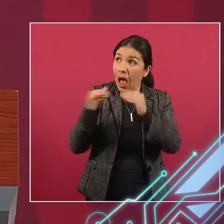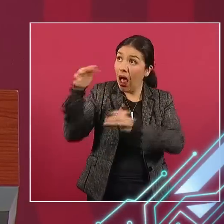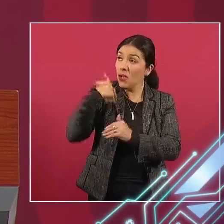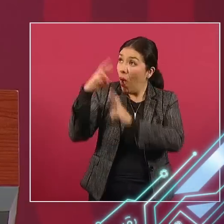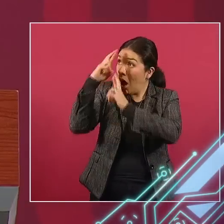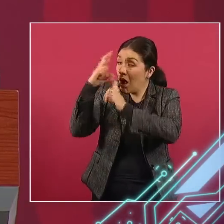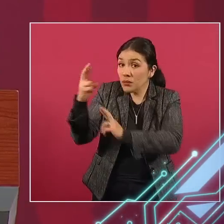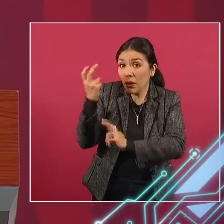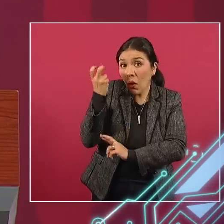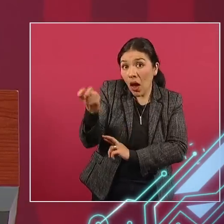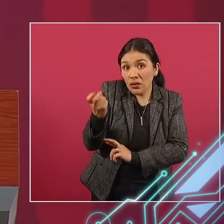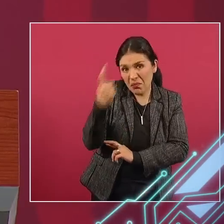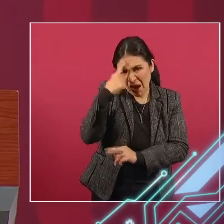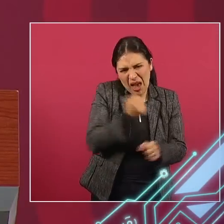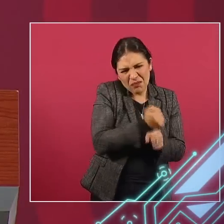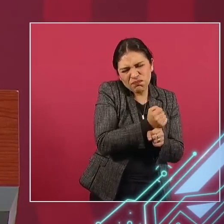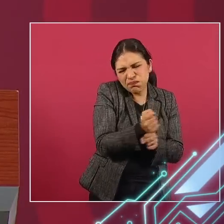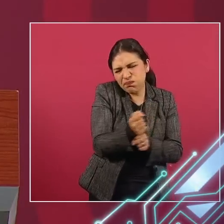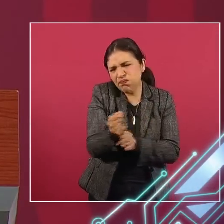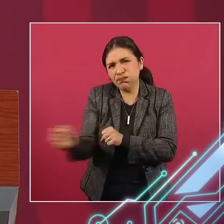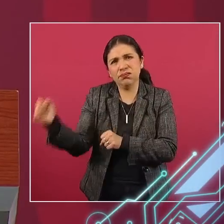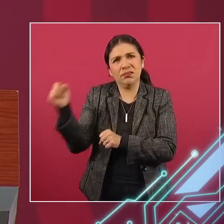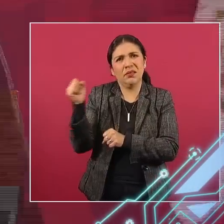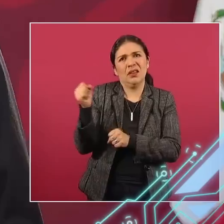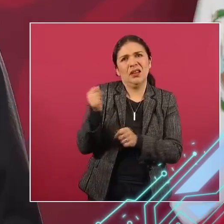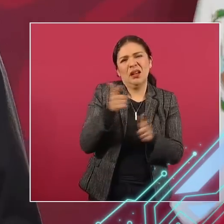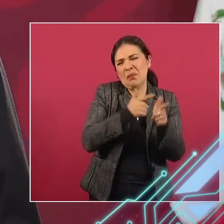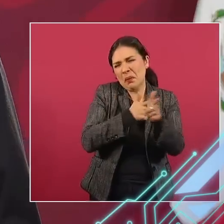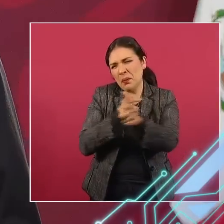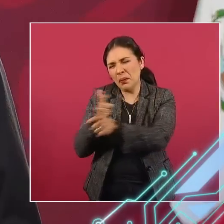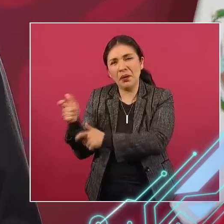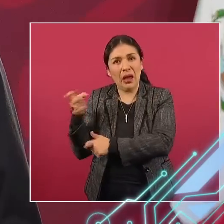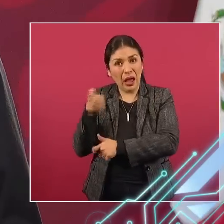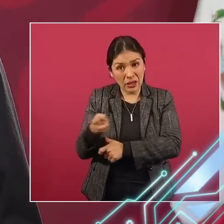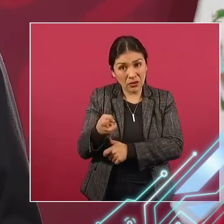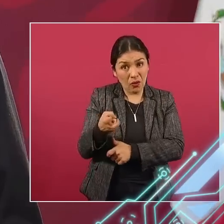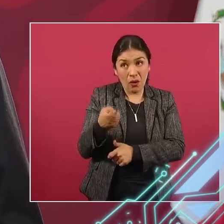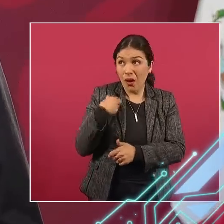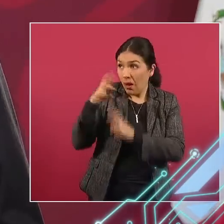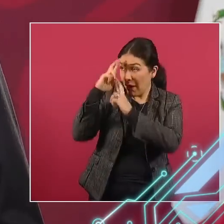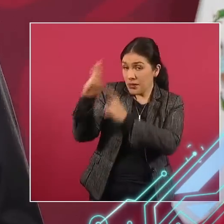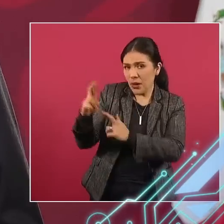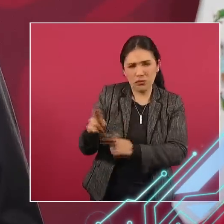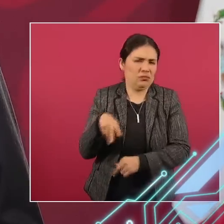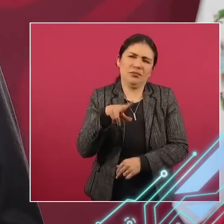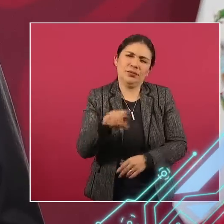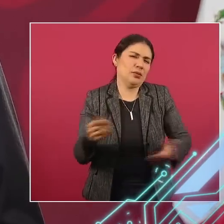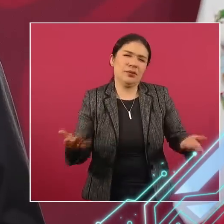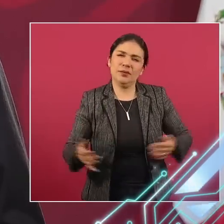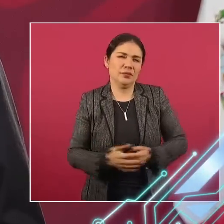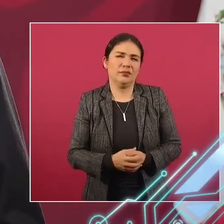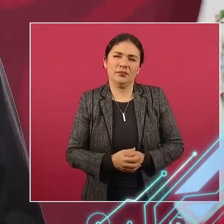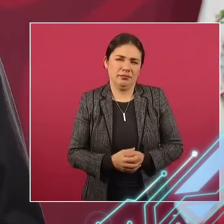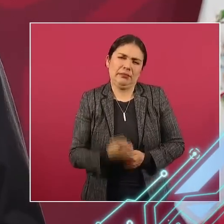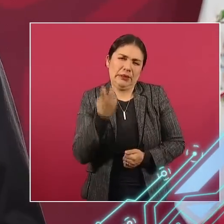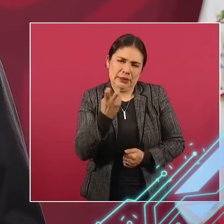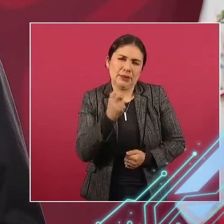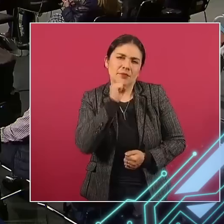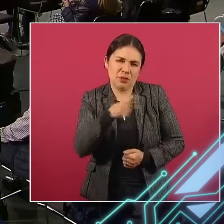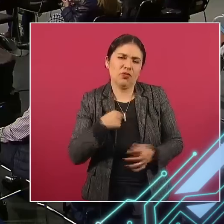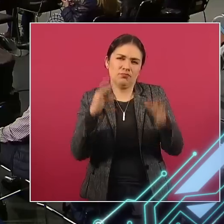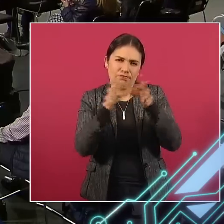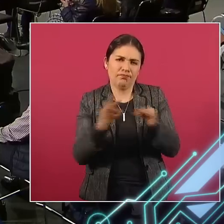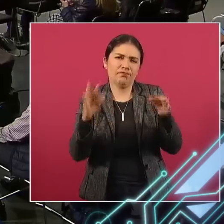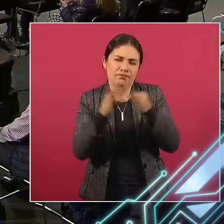estas masacres o estos actos de represión. Eso fue lo que se planteó,